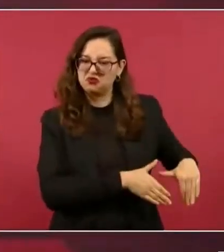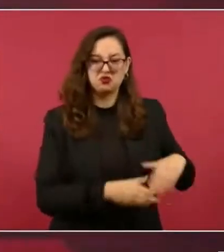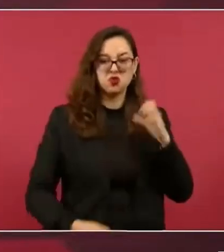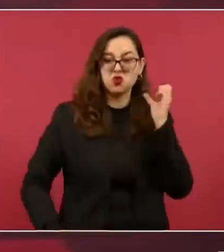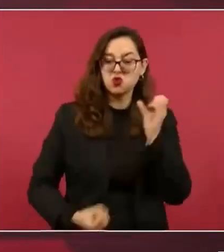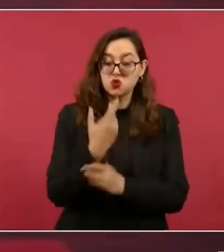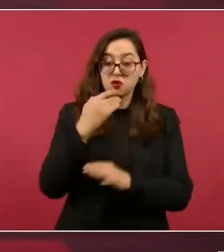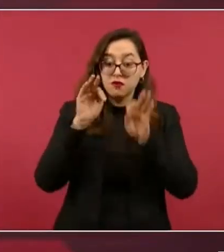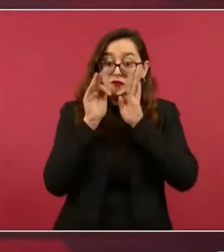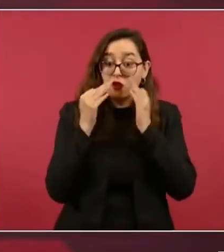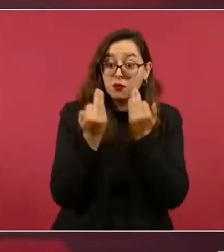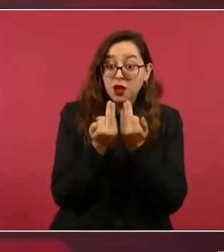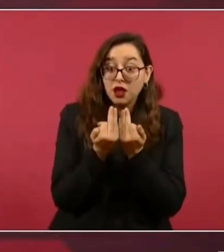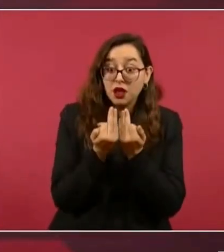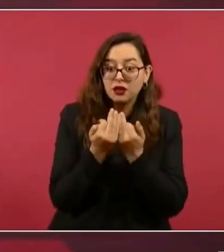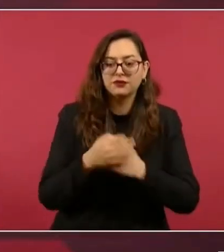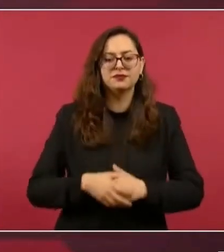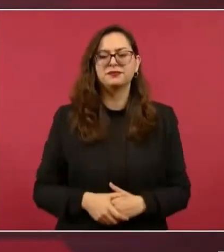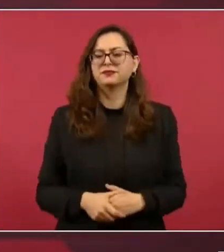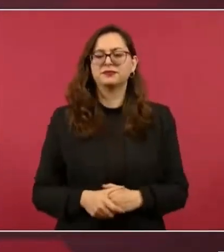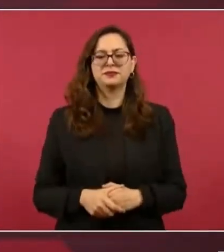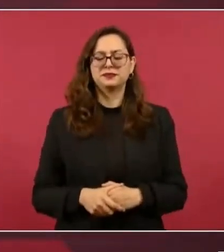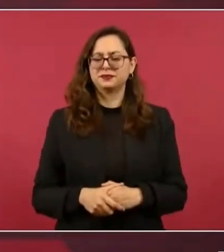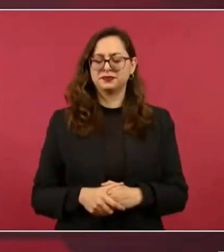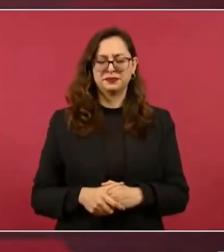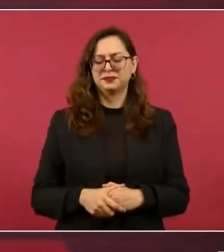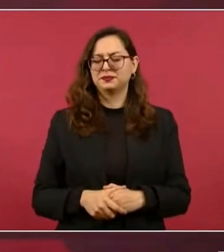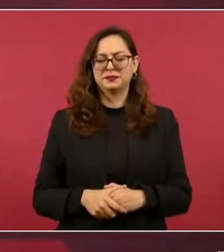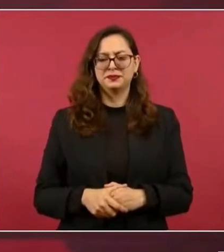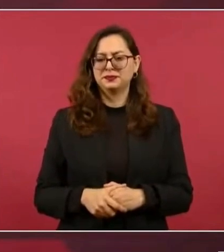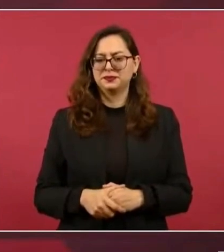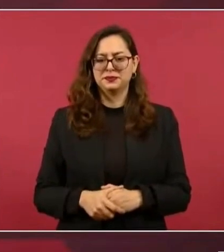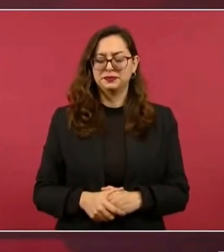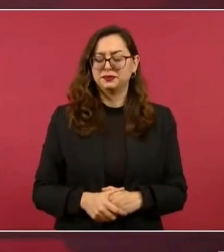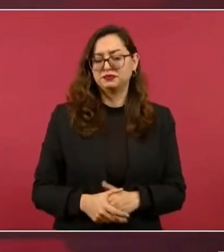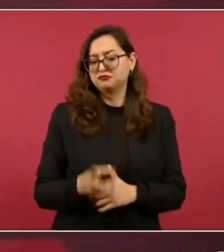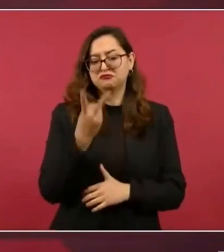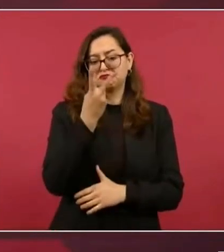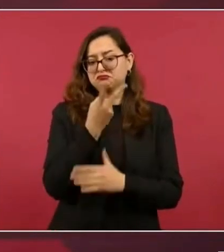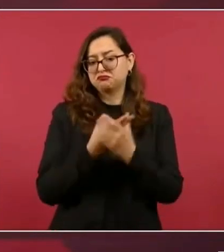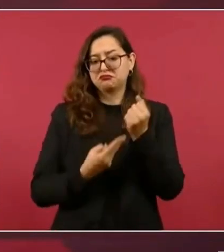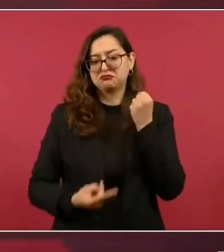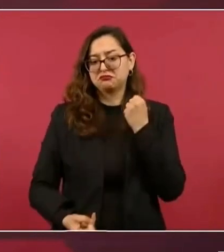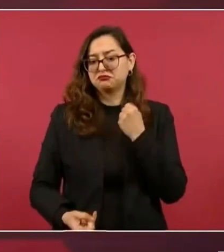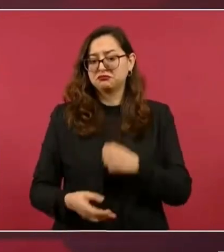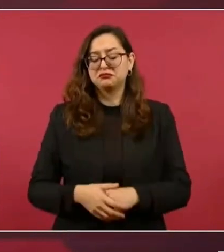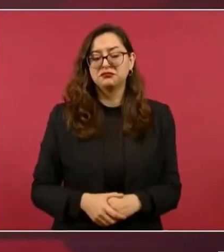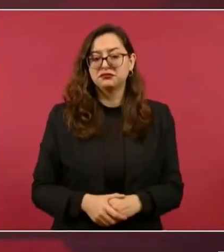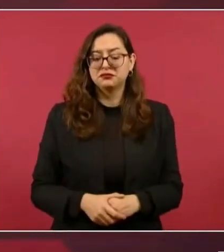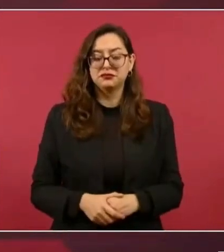son las dos cosas, pero lo fundamental